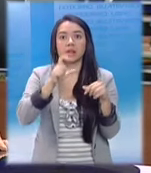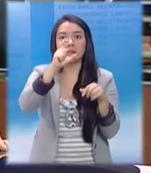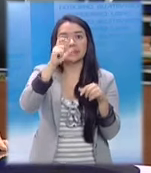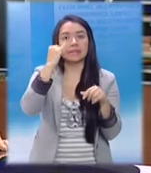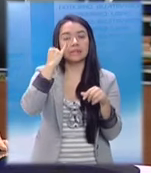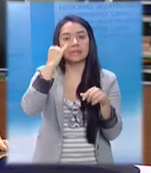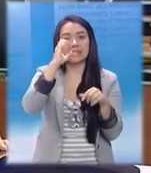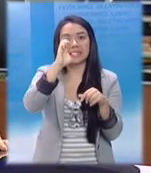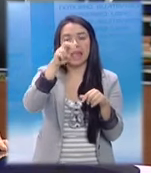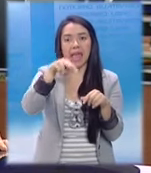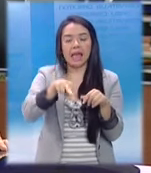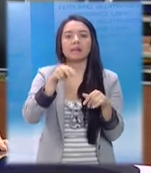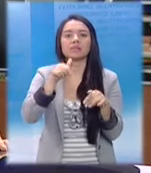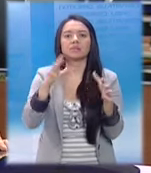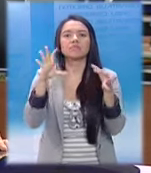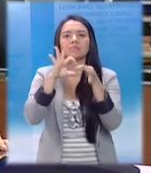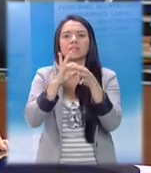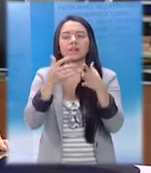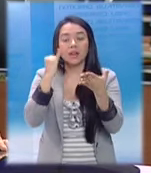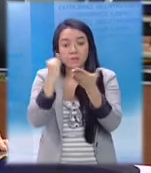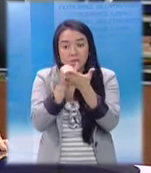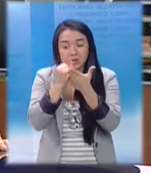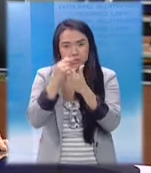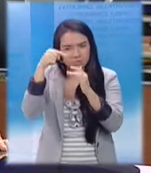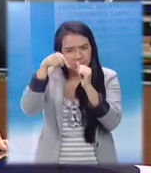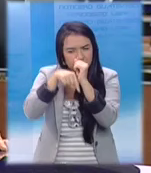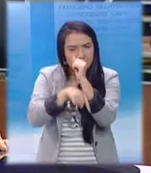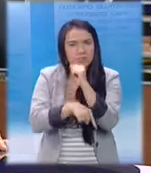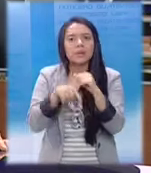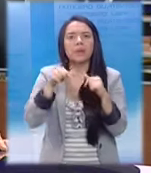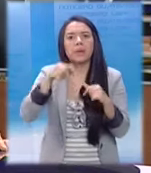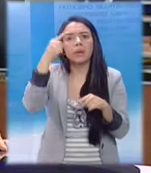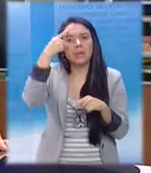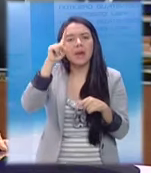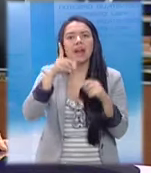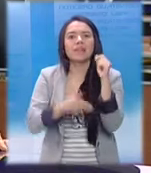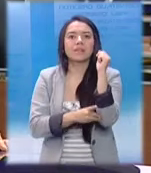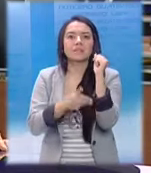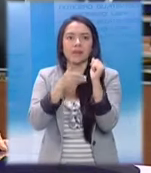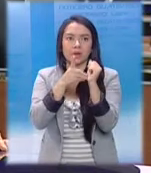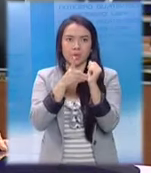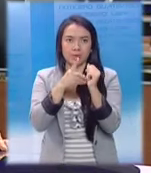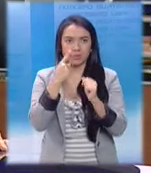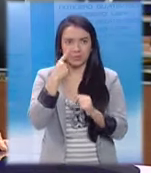sobre la importancia de invertir en las personas para lograr un mejor desarrollo humano. Veamos.